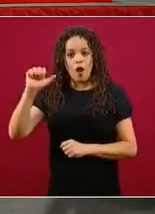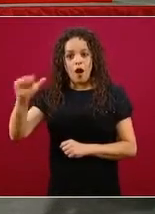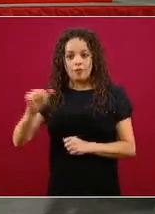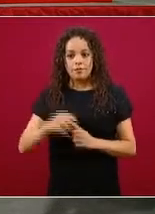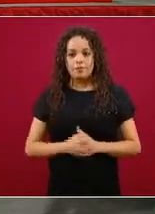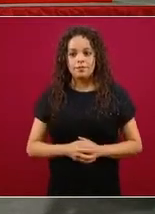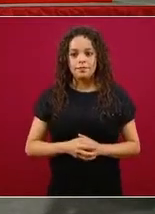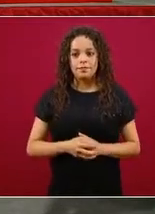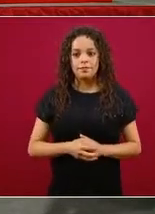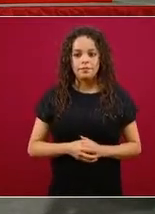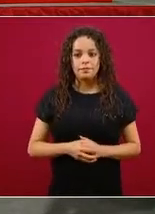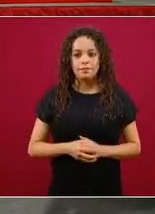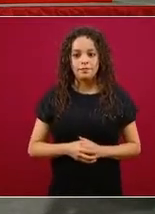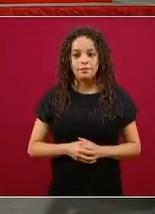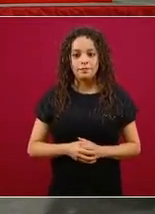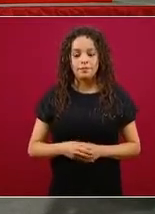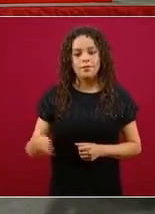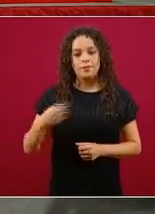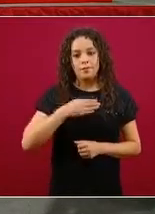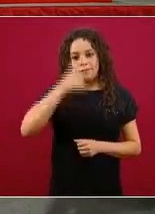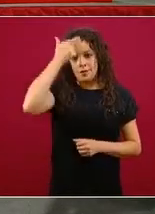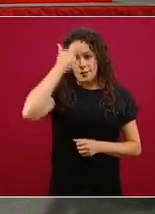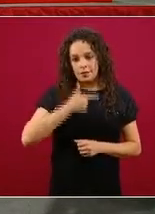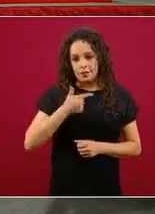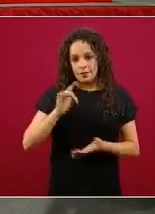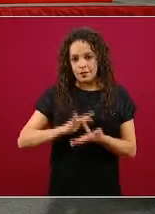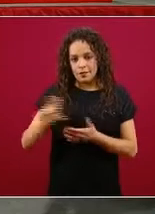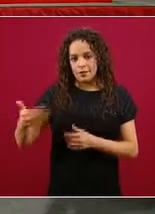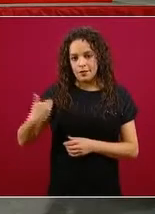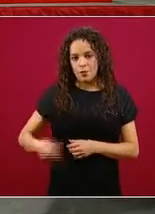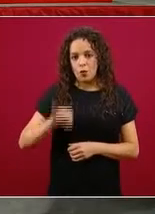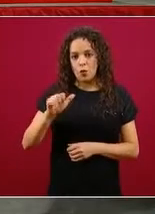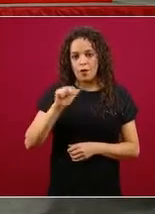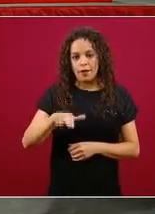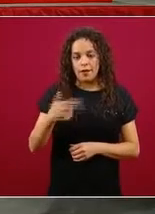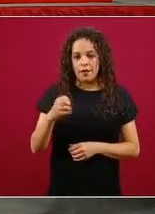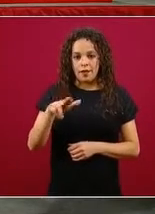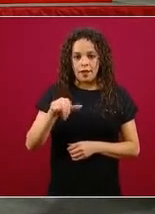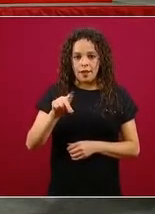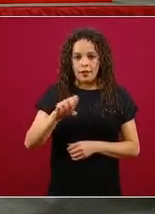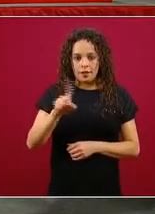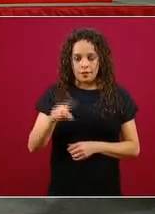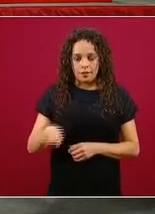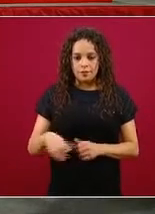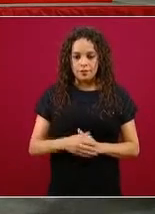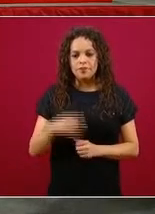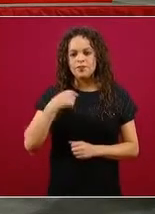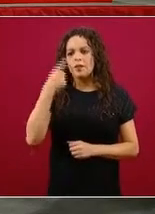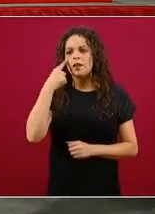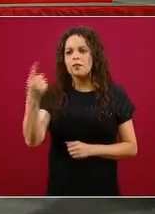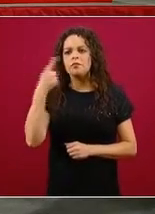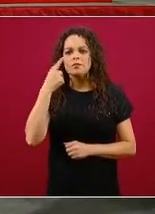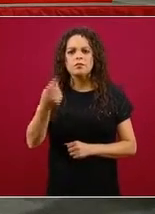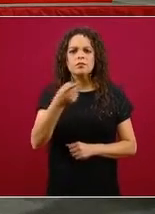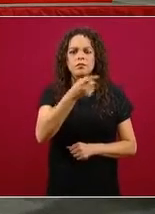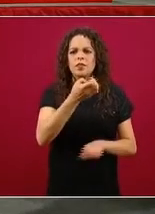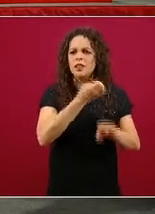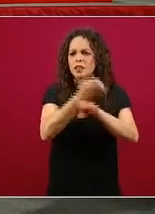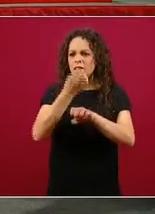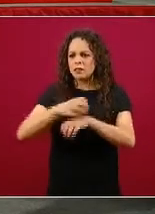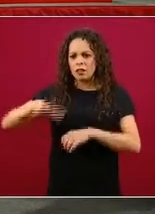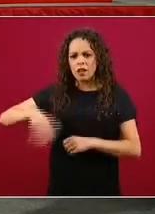gracias buenas noches Juan Hernández de Perico Basta de Grupo Cantón estábamos viendo estos estados que acaban de mencionar en